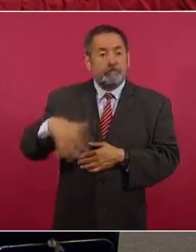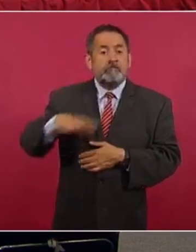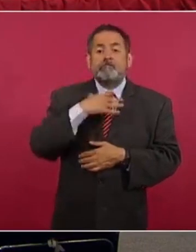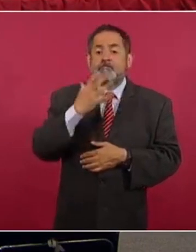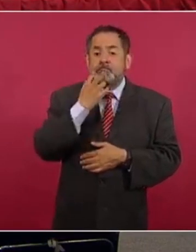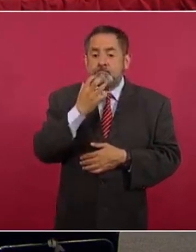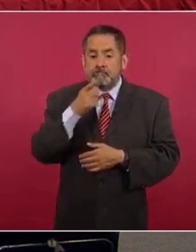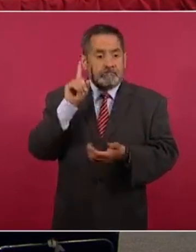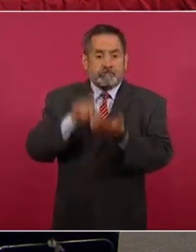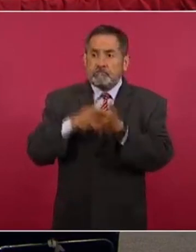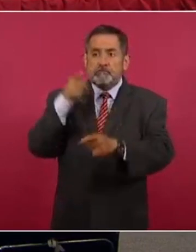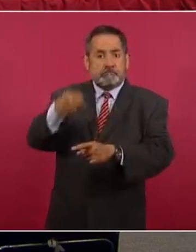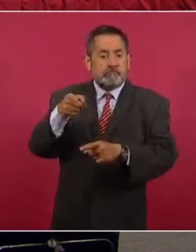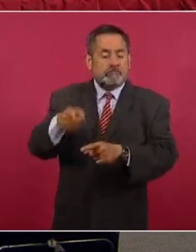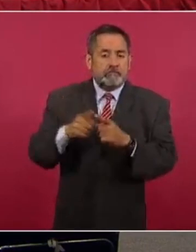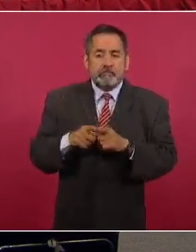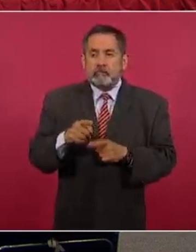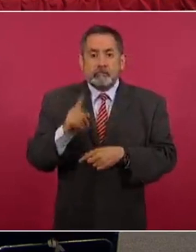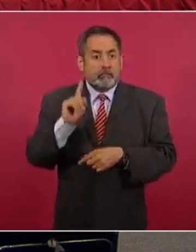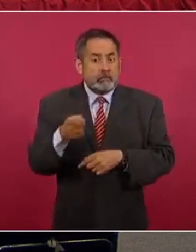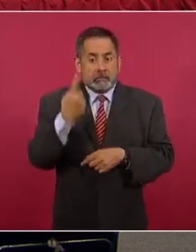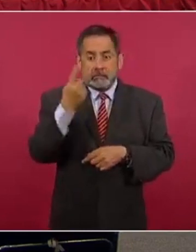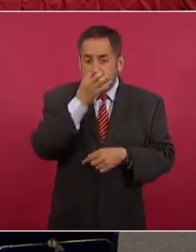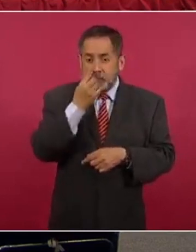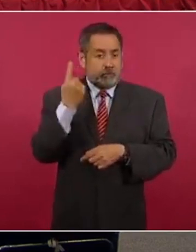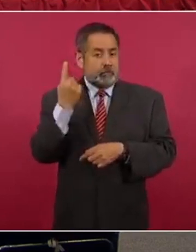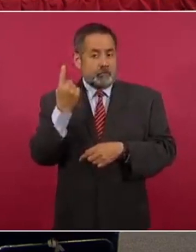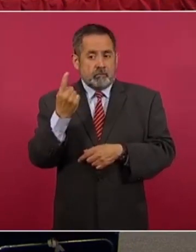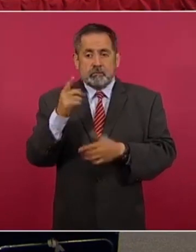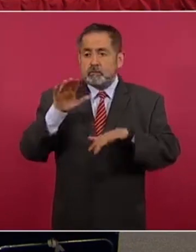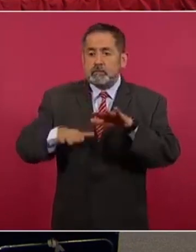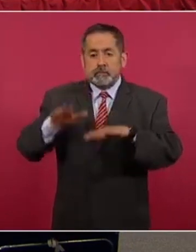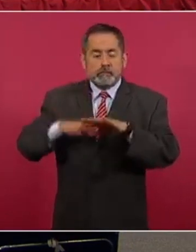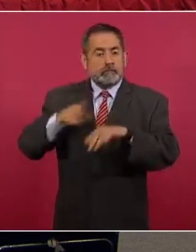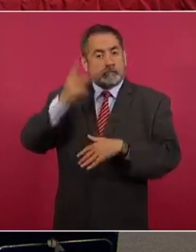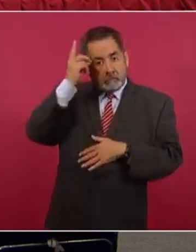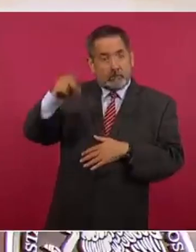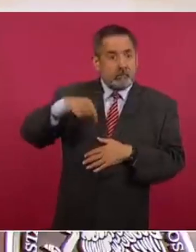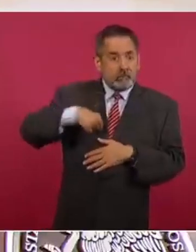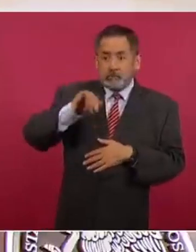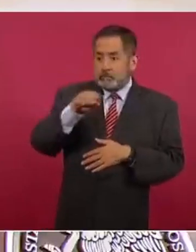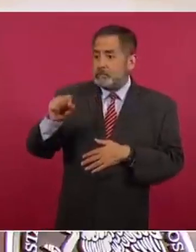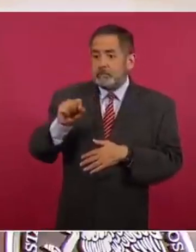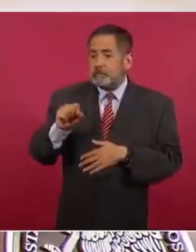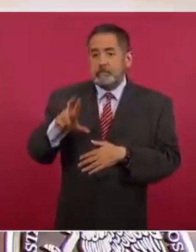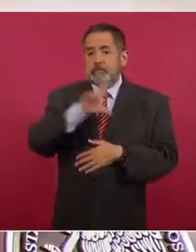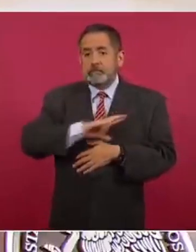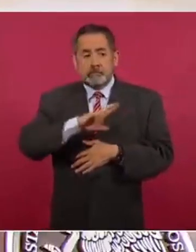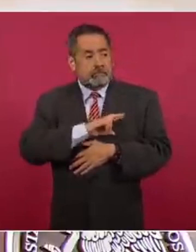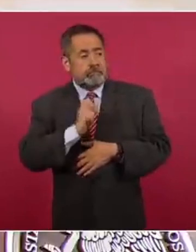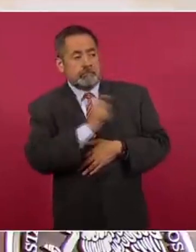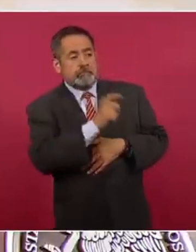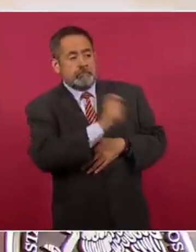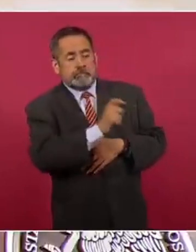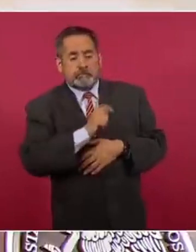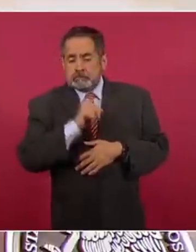sin seguridad social. Se contaba con un solo tomógrafo que era rentado, no era de la institución, de dos cortes muy